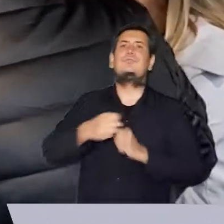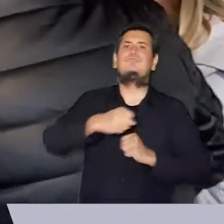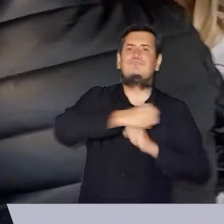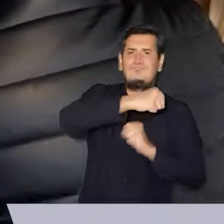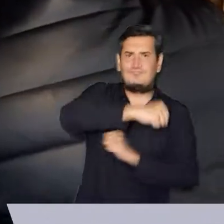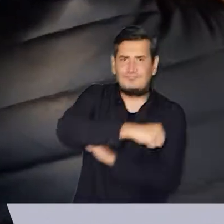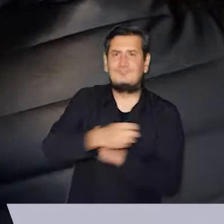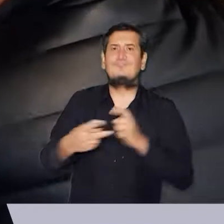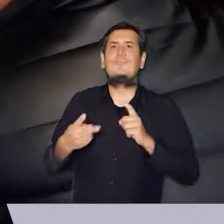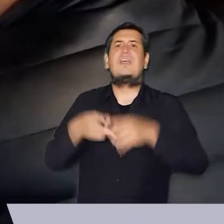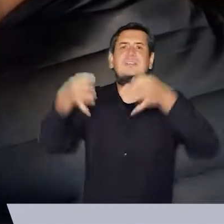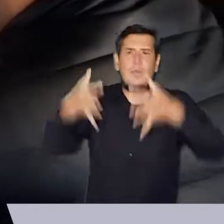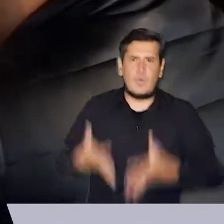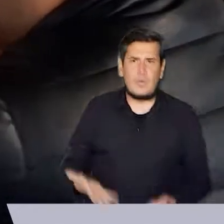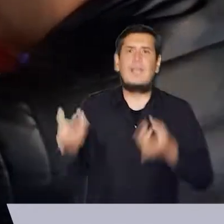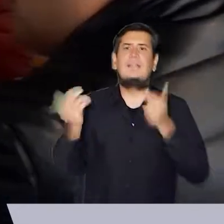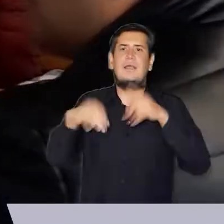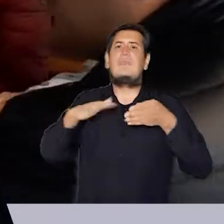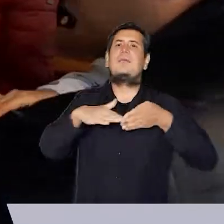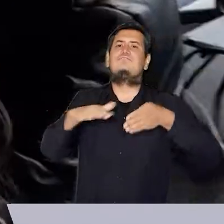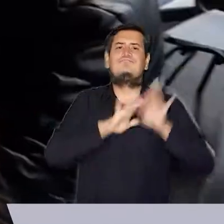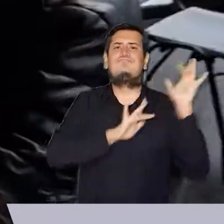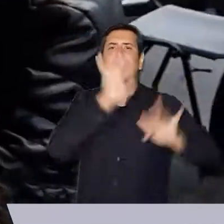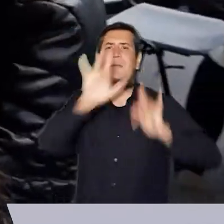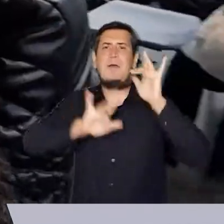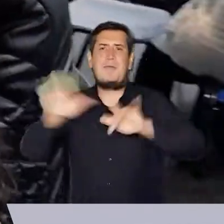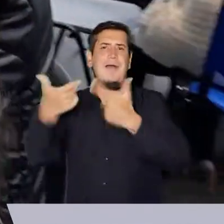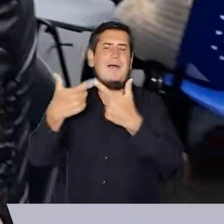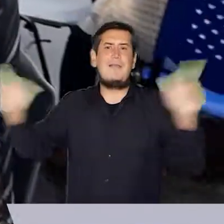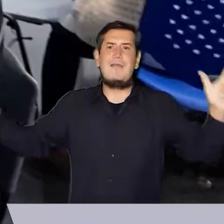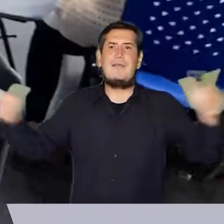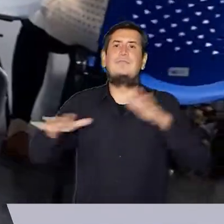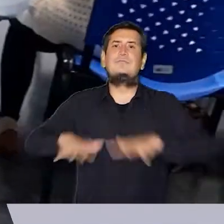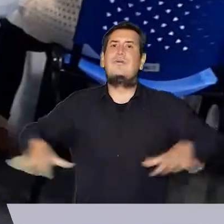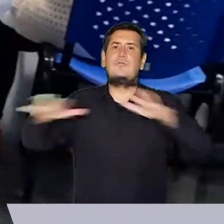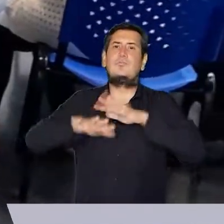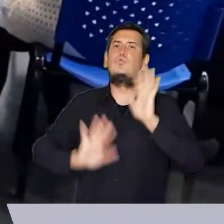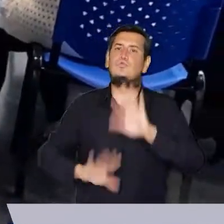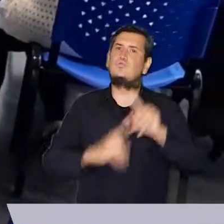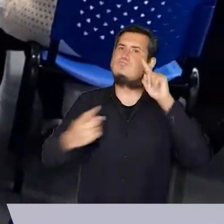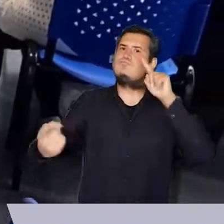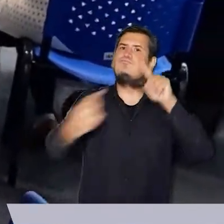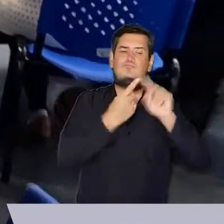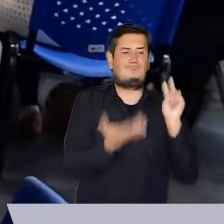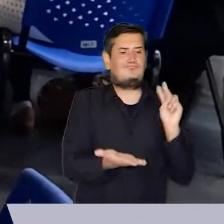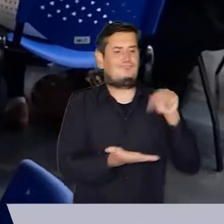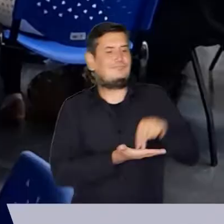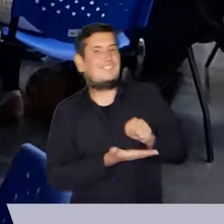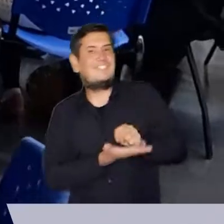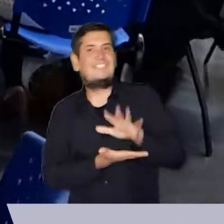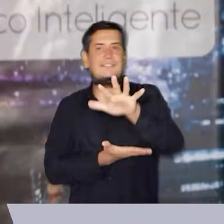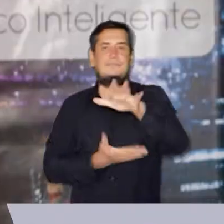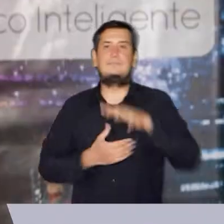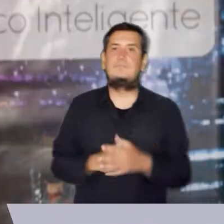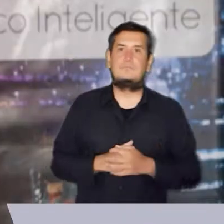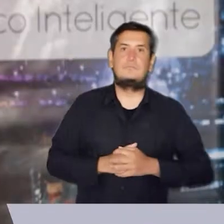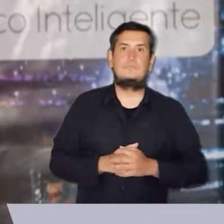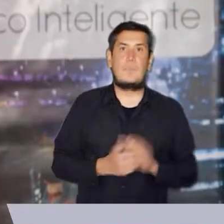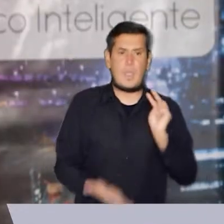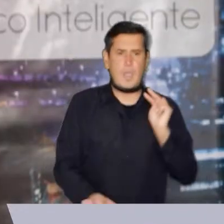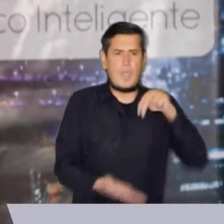sostenibilidad, innovación, accesibilidad y seguridad de la actividad turística desde la metodología de destinos turísticos inteligentes.